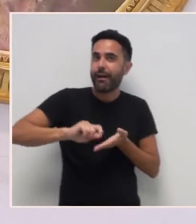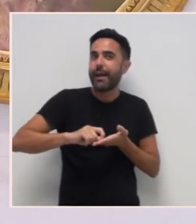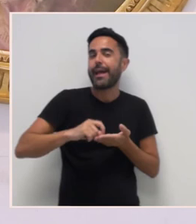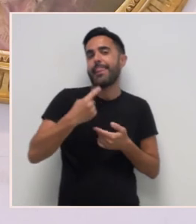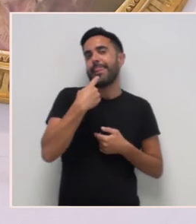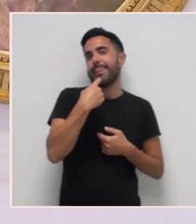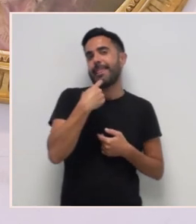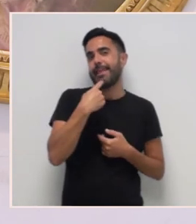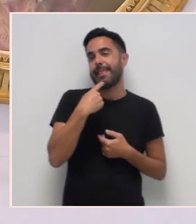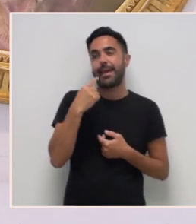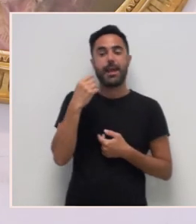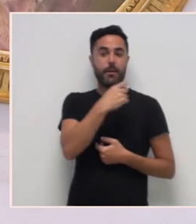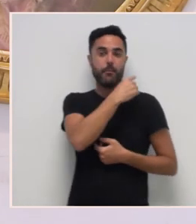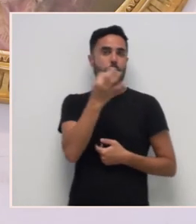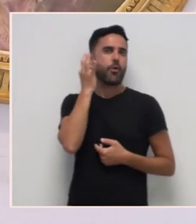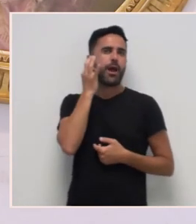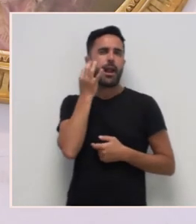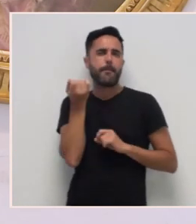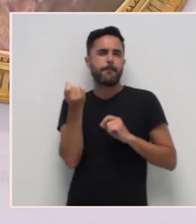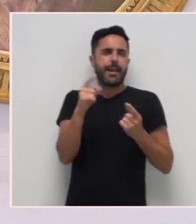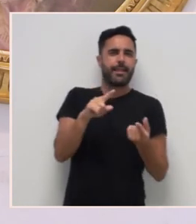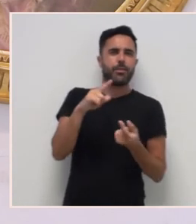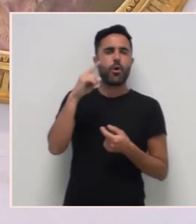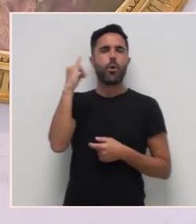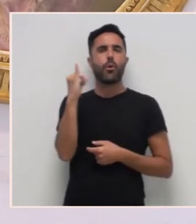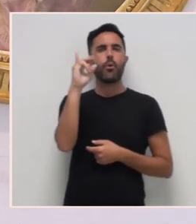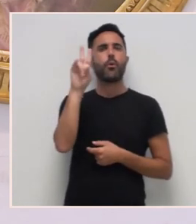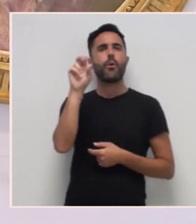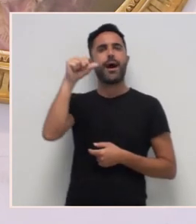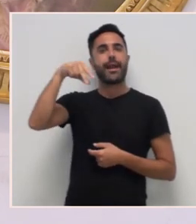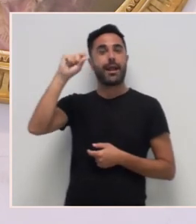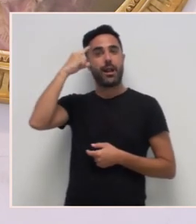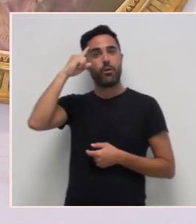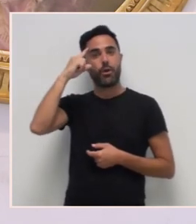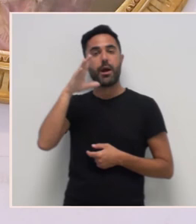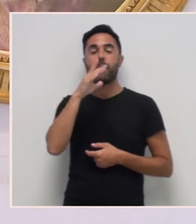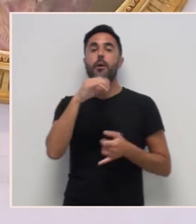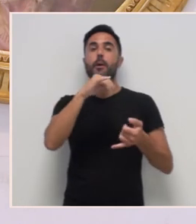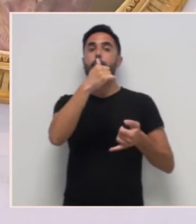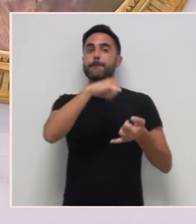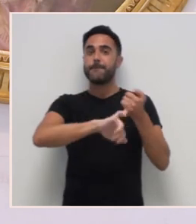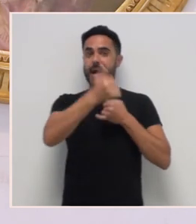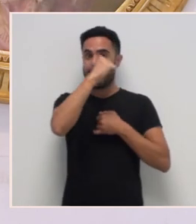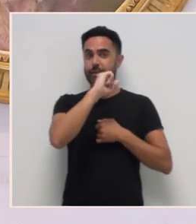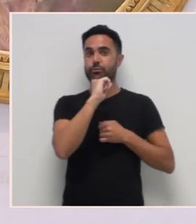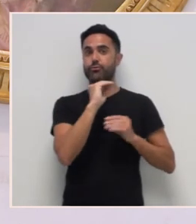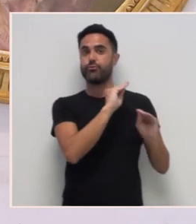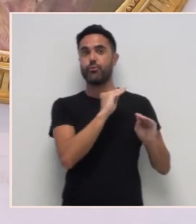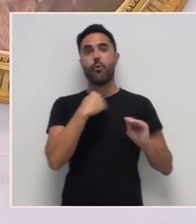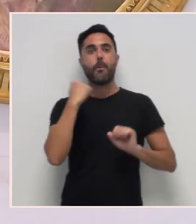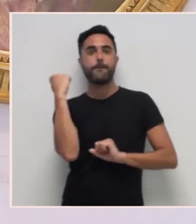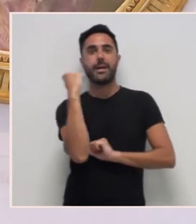como un tipo de Juana la Loca, que cando el o mataron asesinado un anarquista